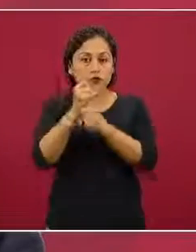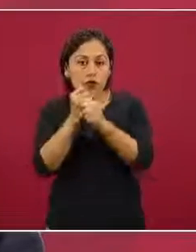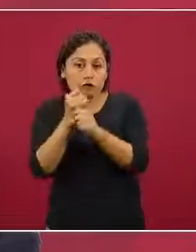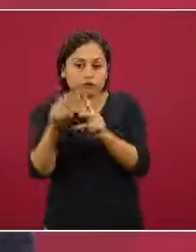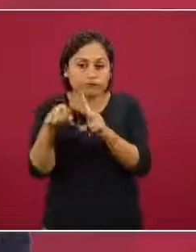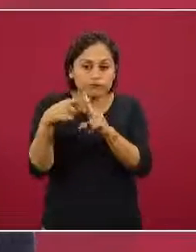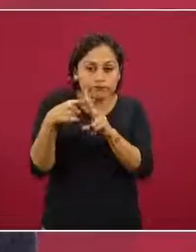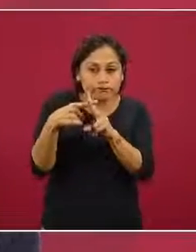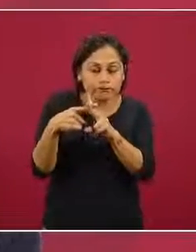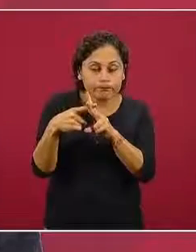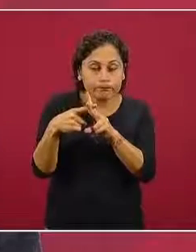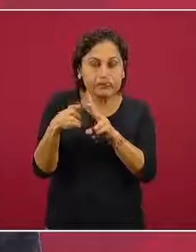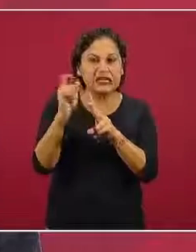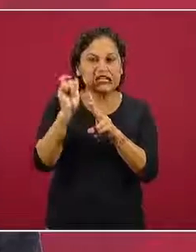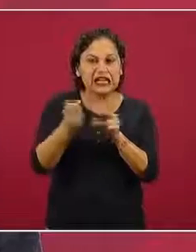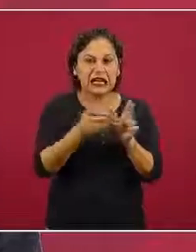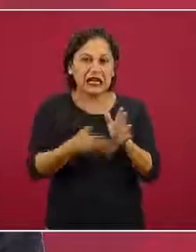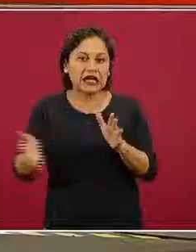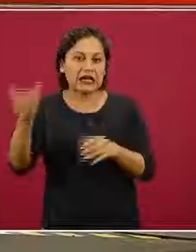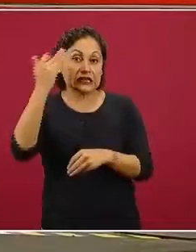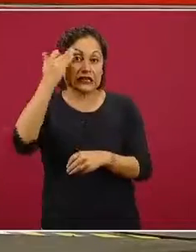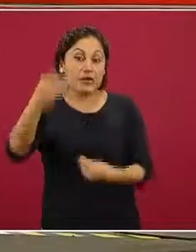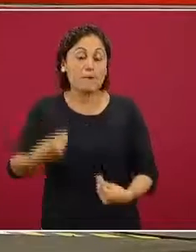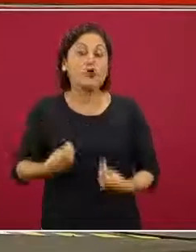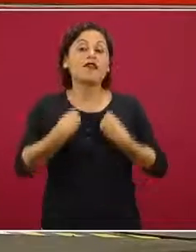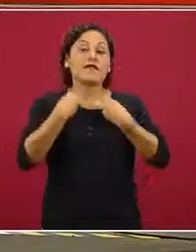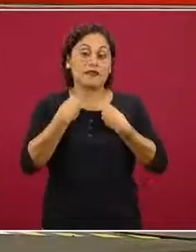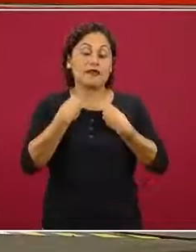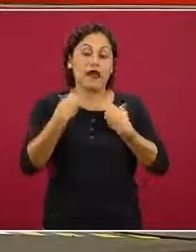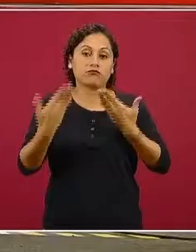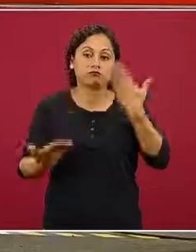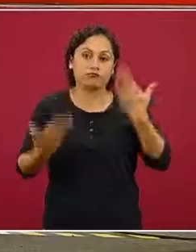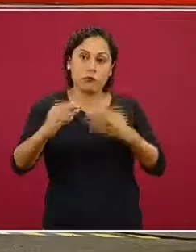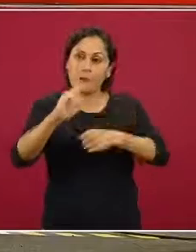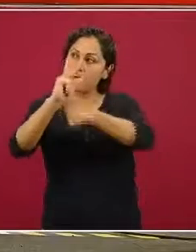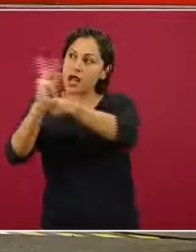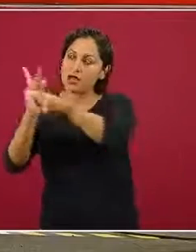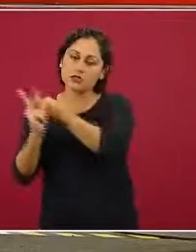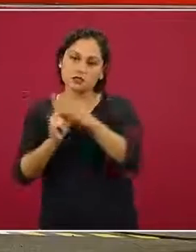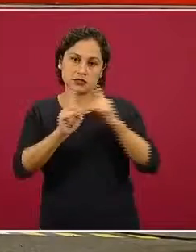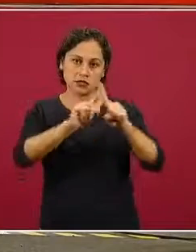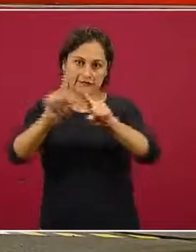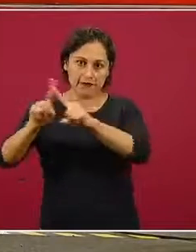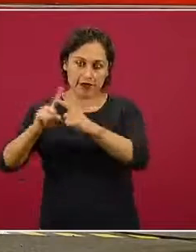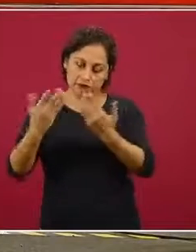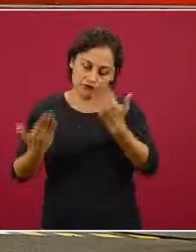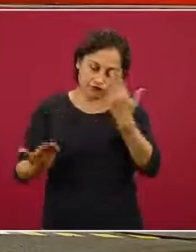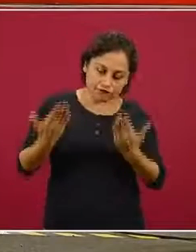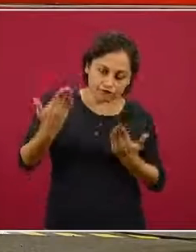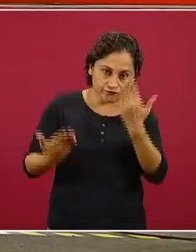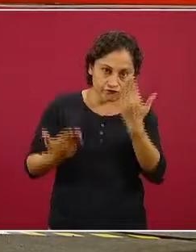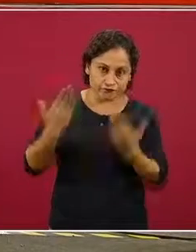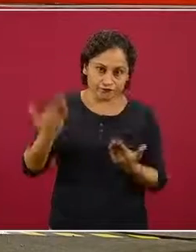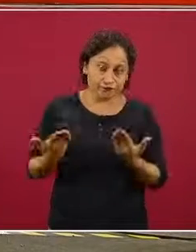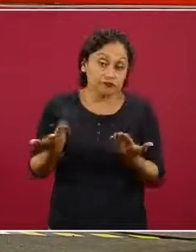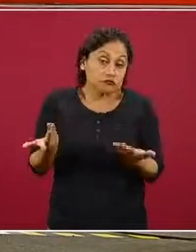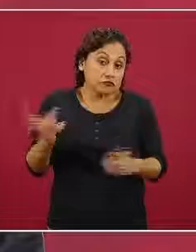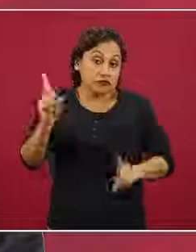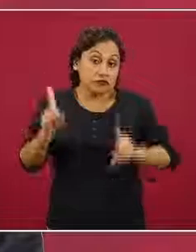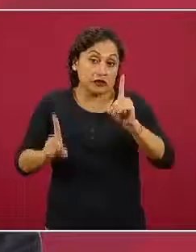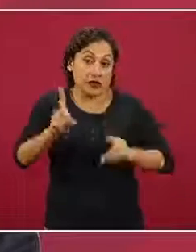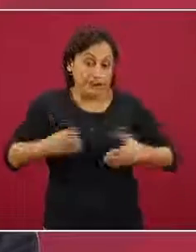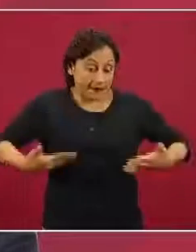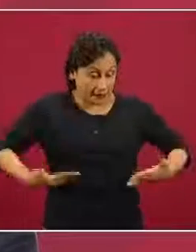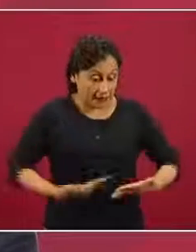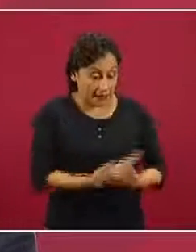este índice entonces se puede comparar entre países cuál es el impacto general que tienen las condiciones de vida desde las